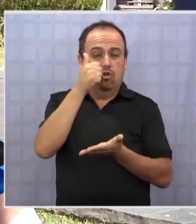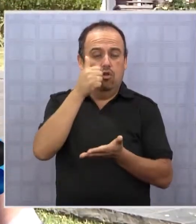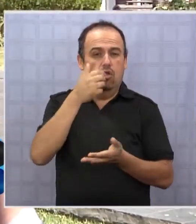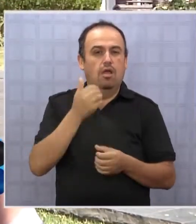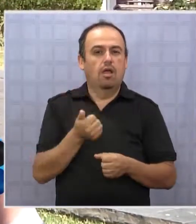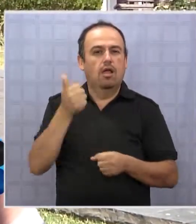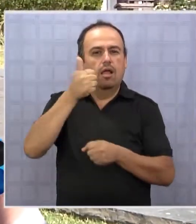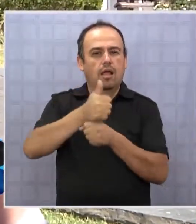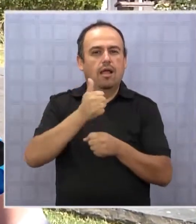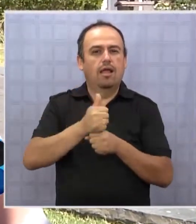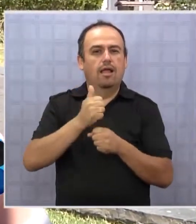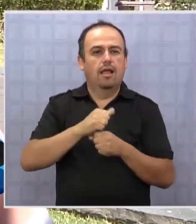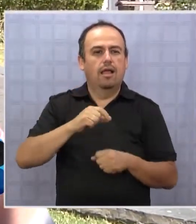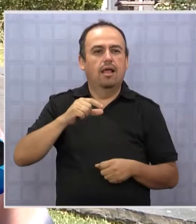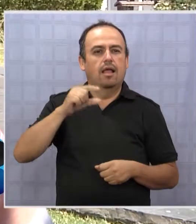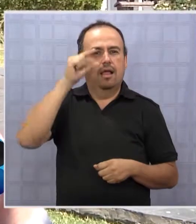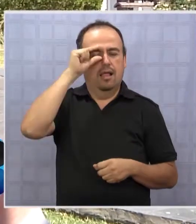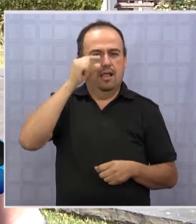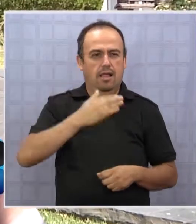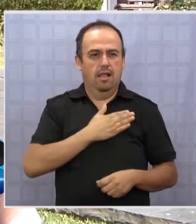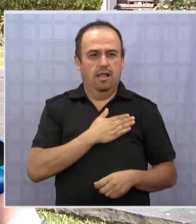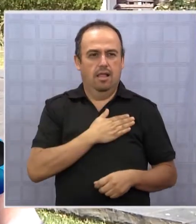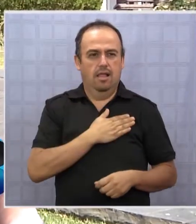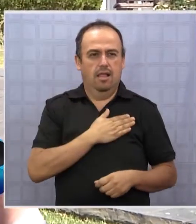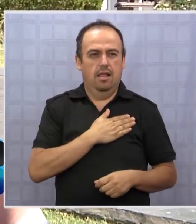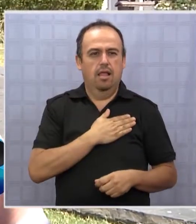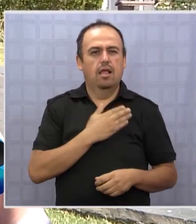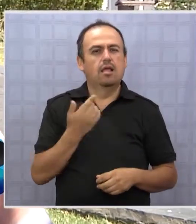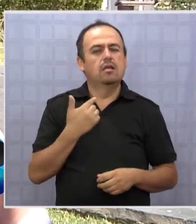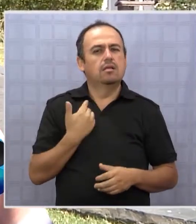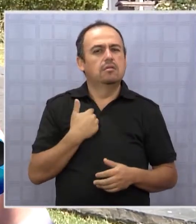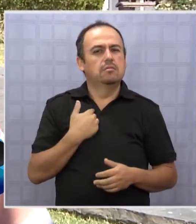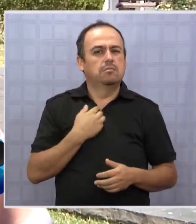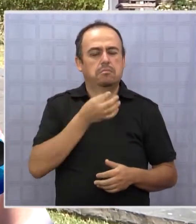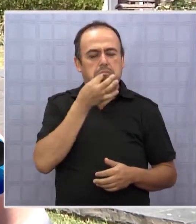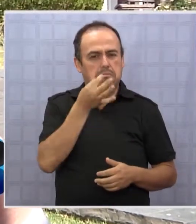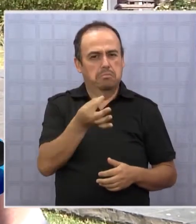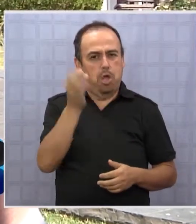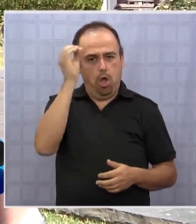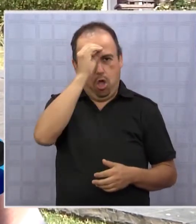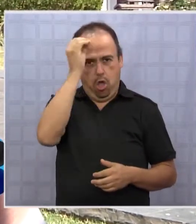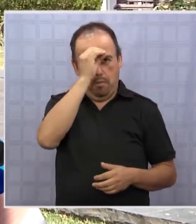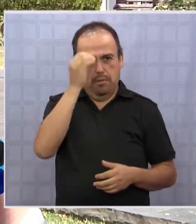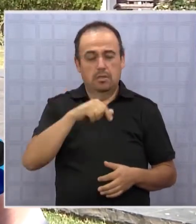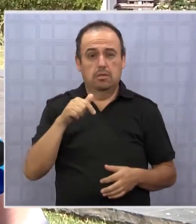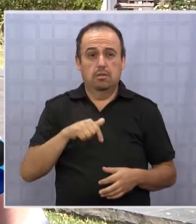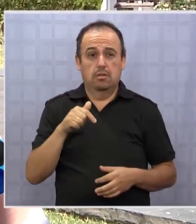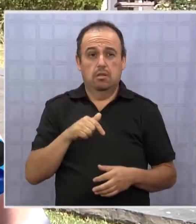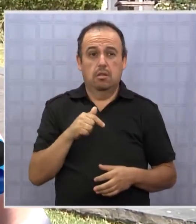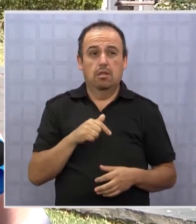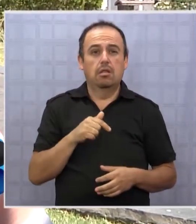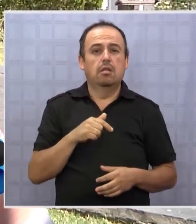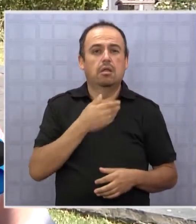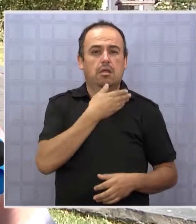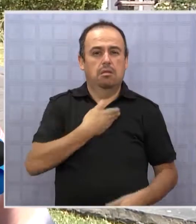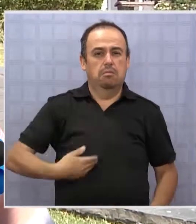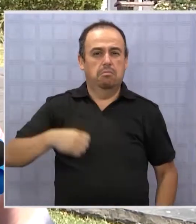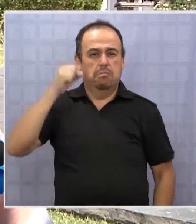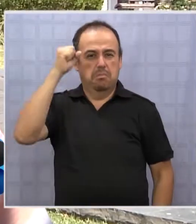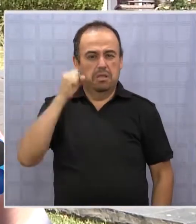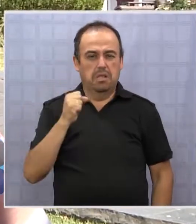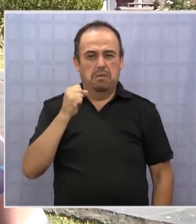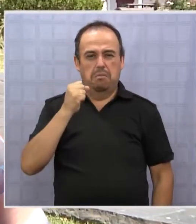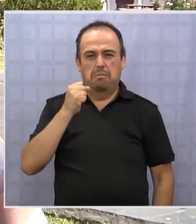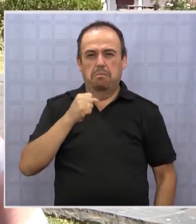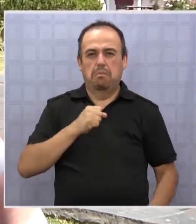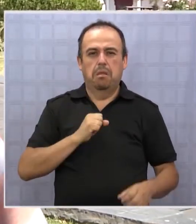de la concertación que es la señora Michelle Bachelet, porque realmente en estos momentos el señor Pellera hizo